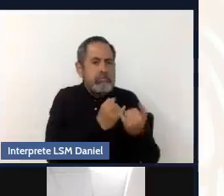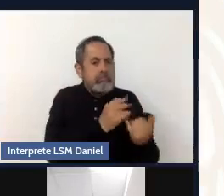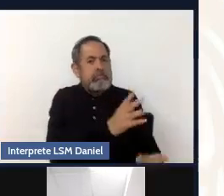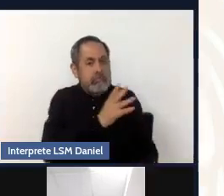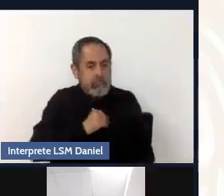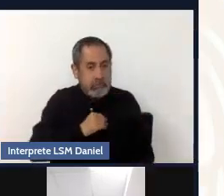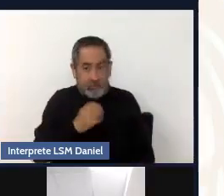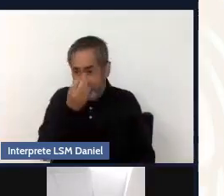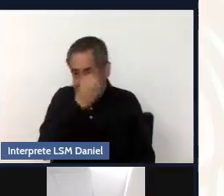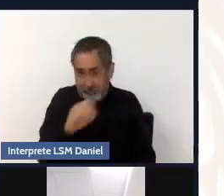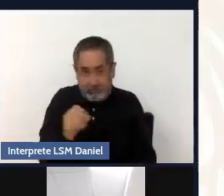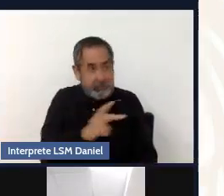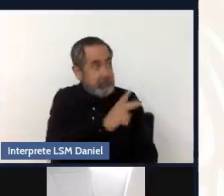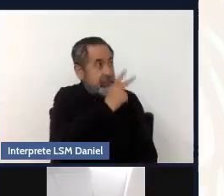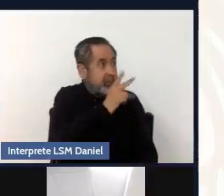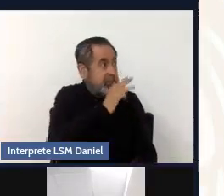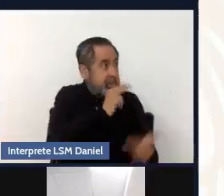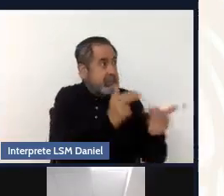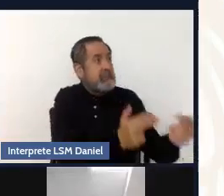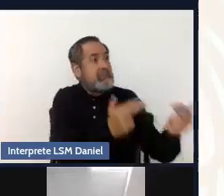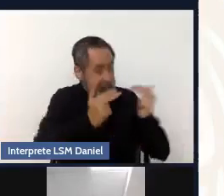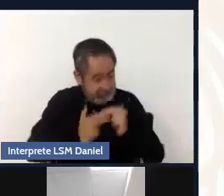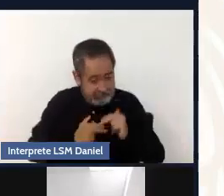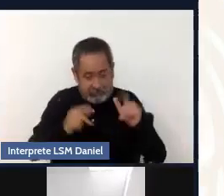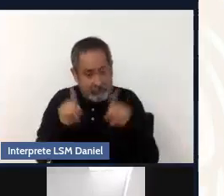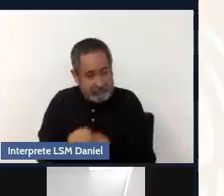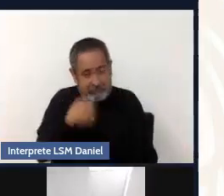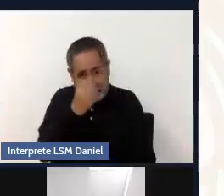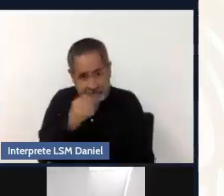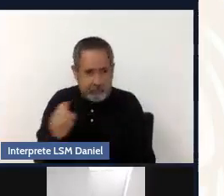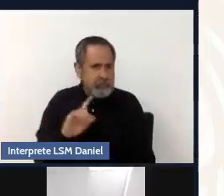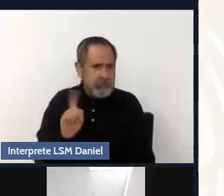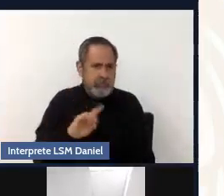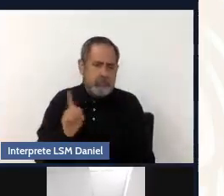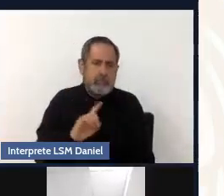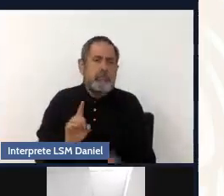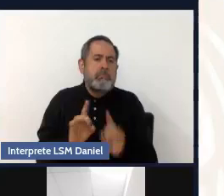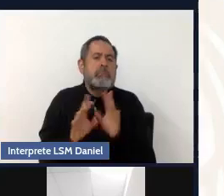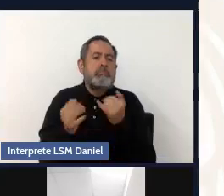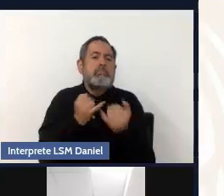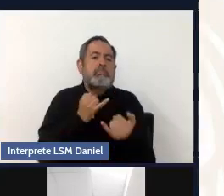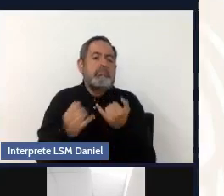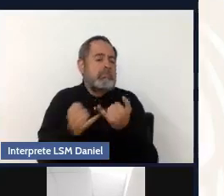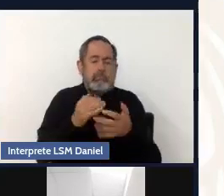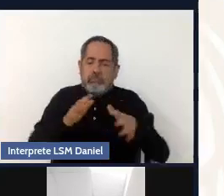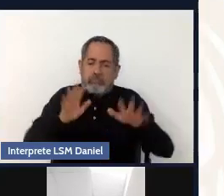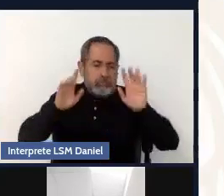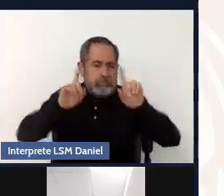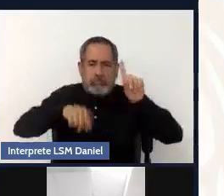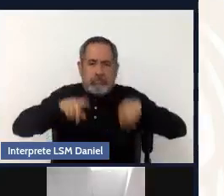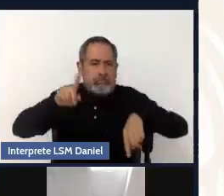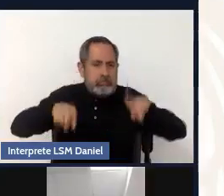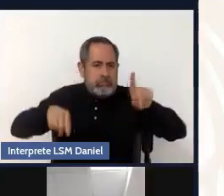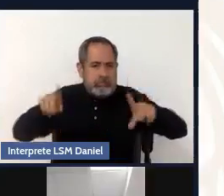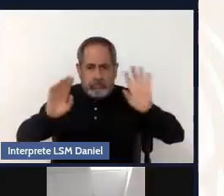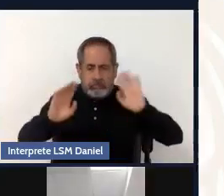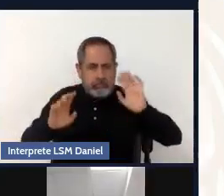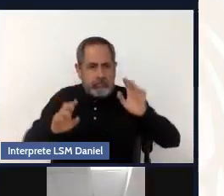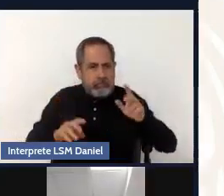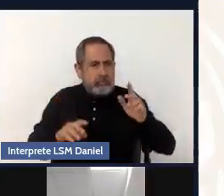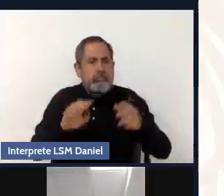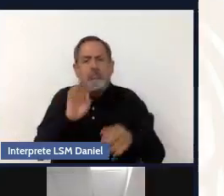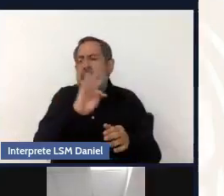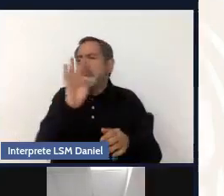determinante, ¿no? Así como en la salud física, una persona que tiene padres